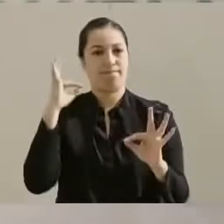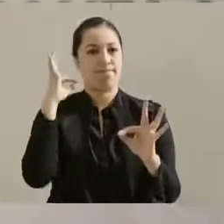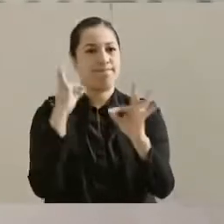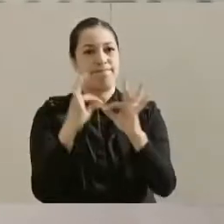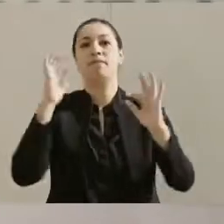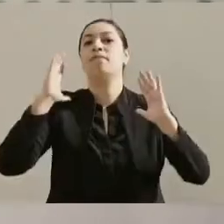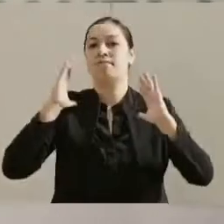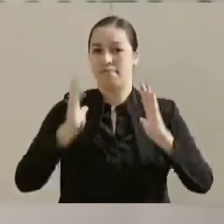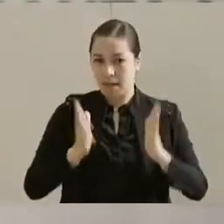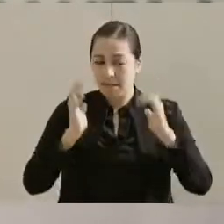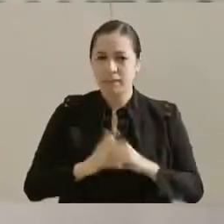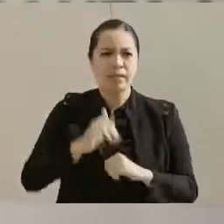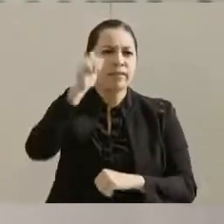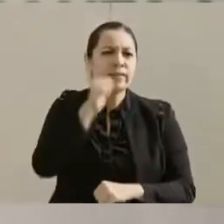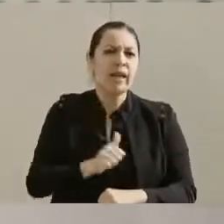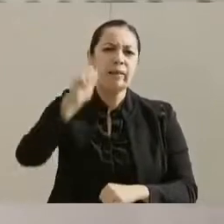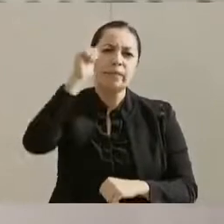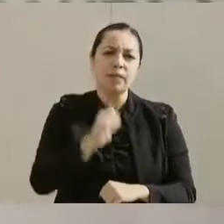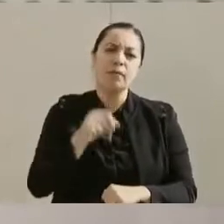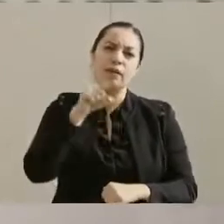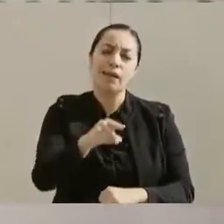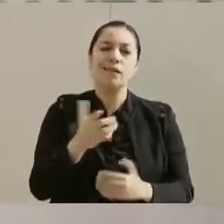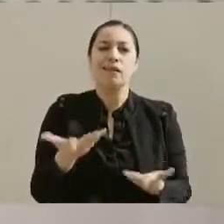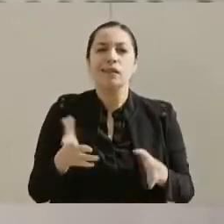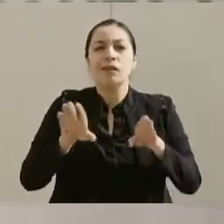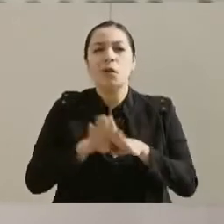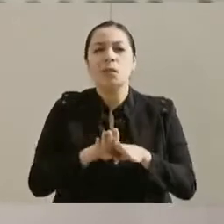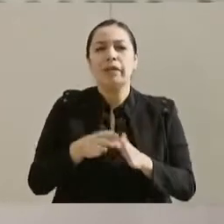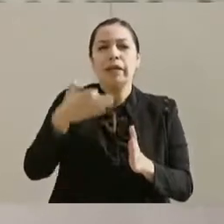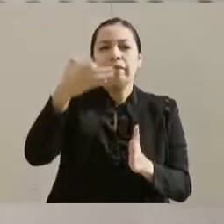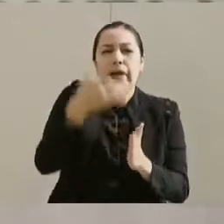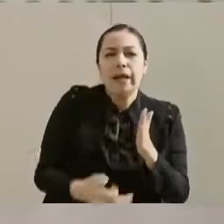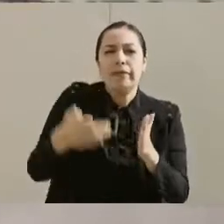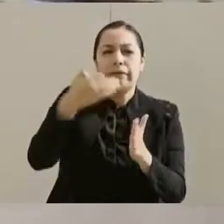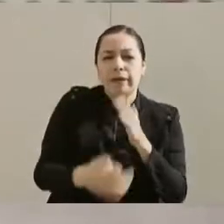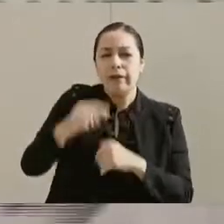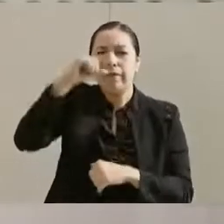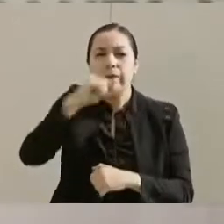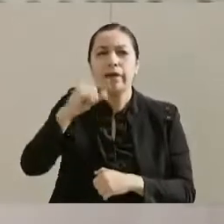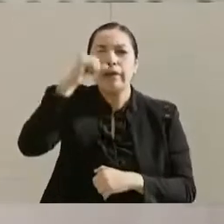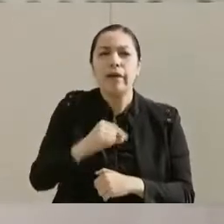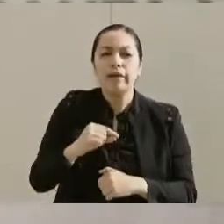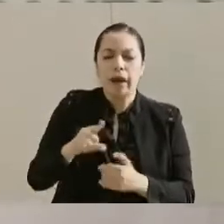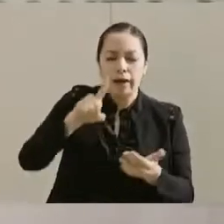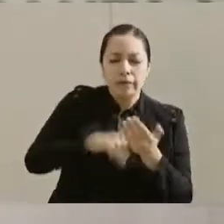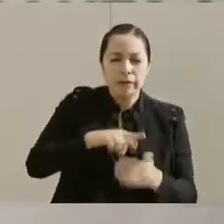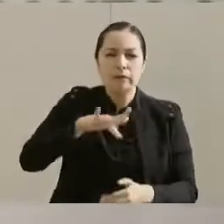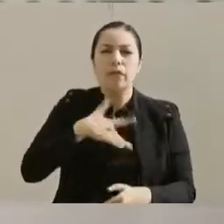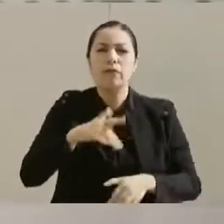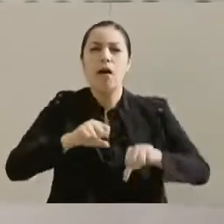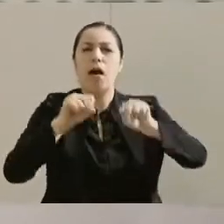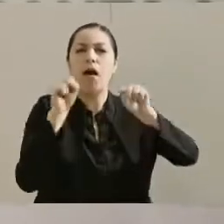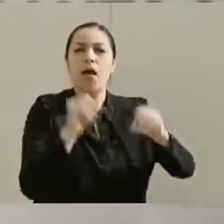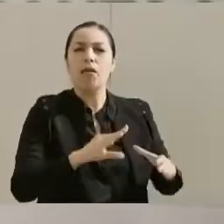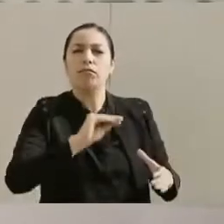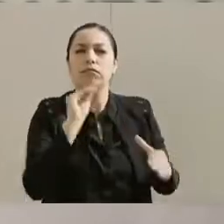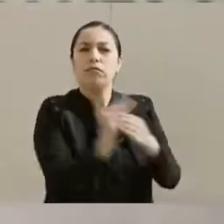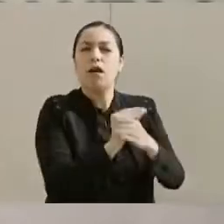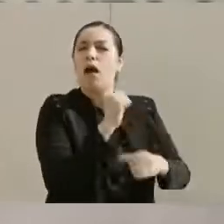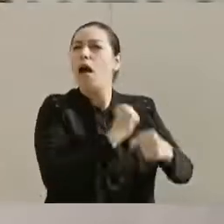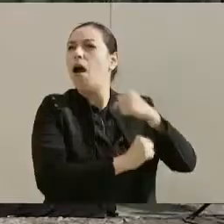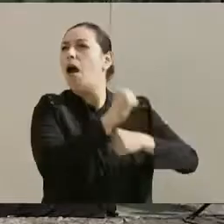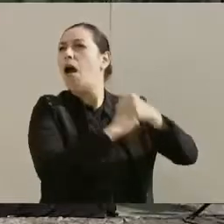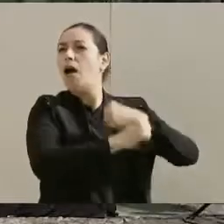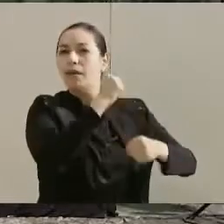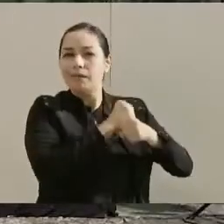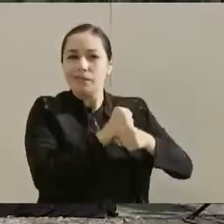vivió muy lastimado por el abandono que tuvo durante muchos años, donde el desarrollo